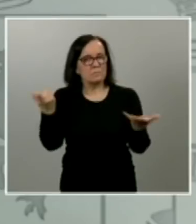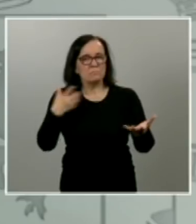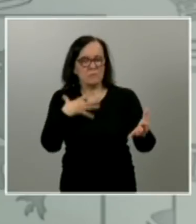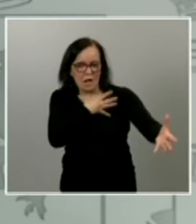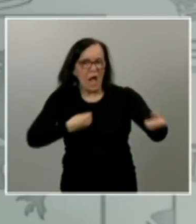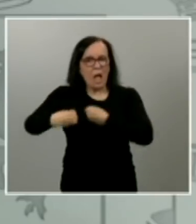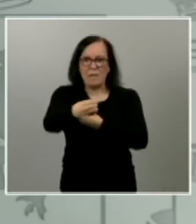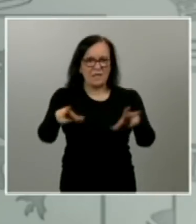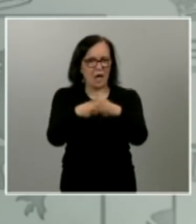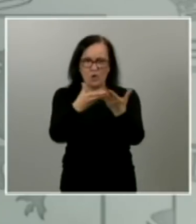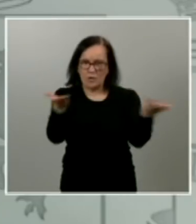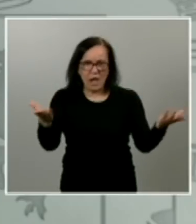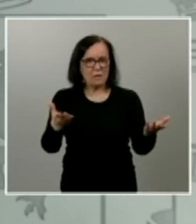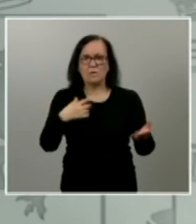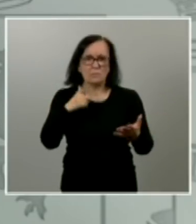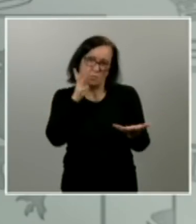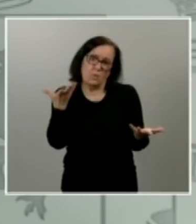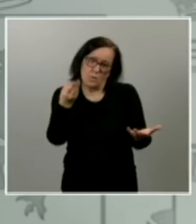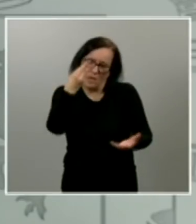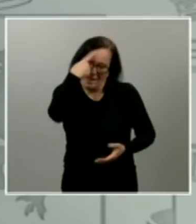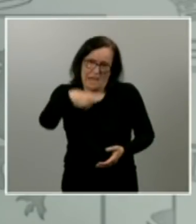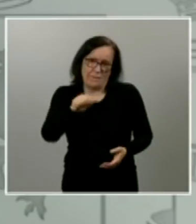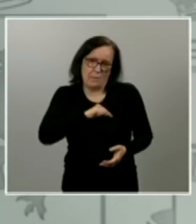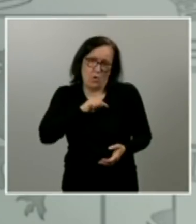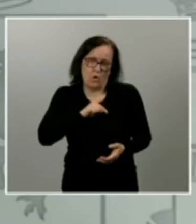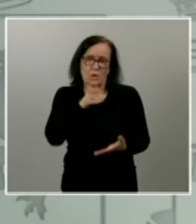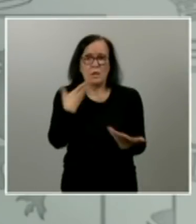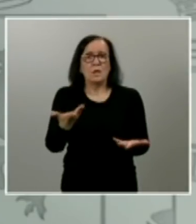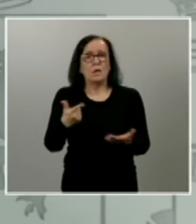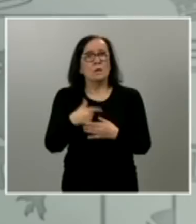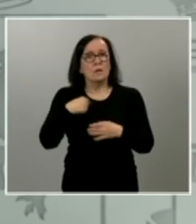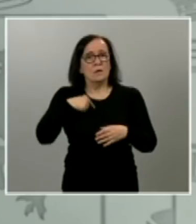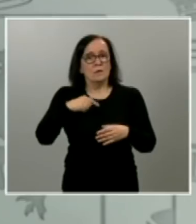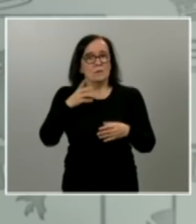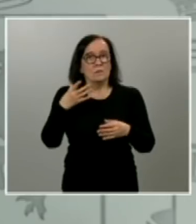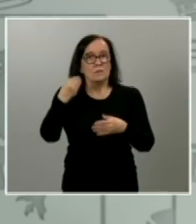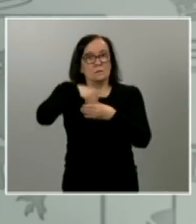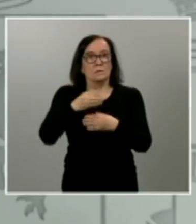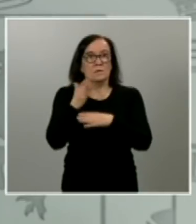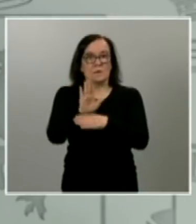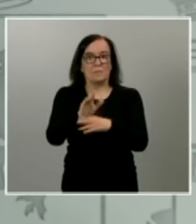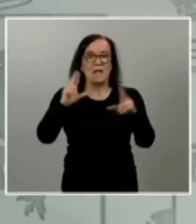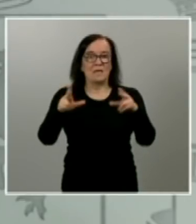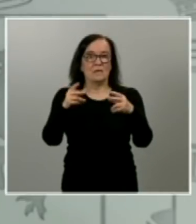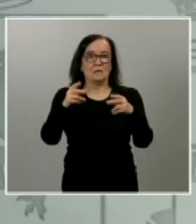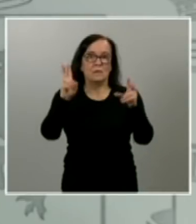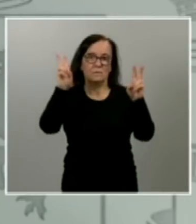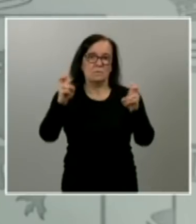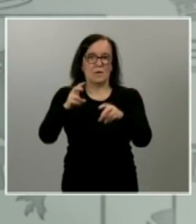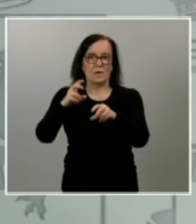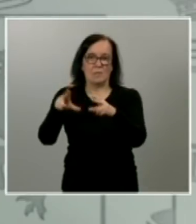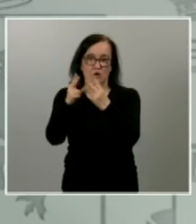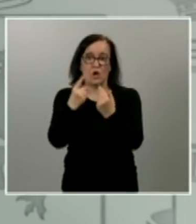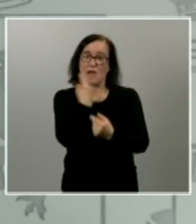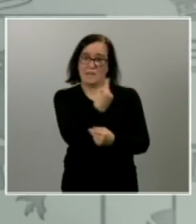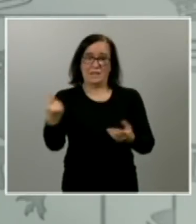con una enorme empatía social porque somos muy conscientes de lo que representa esto en términos sociales para todos y cada uno de los que estéis viendo esta